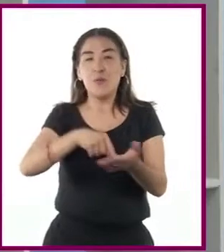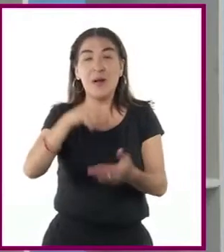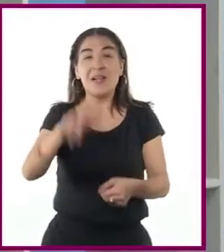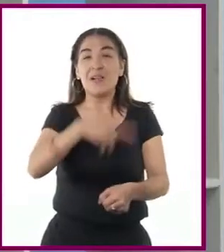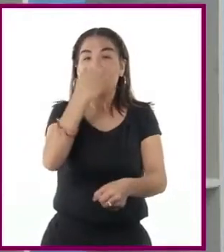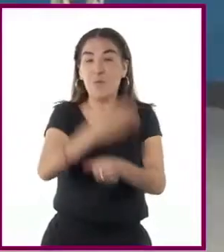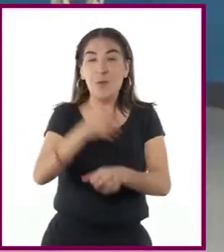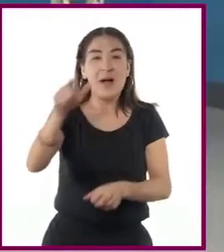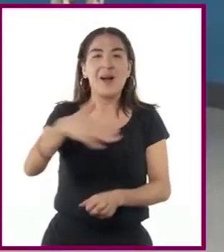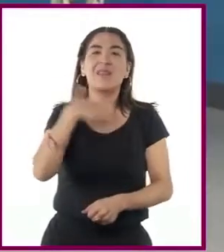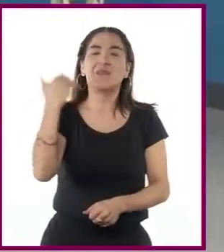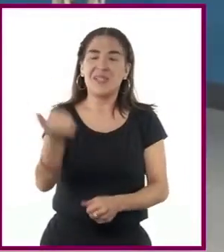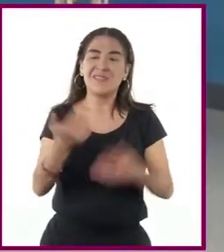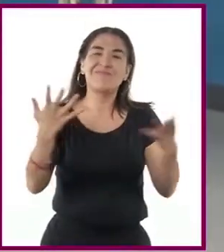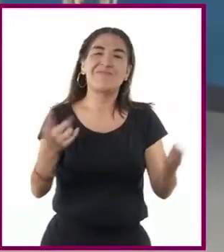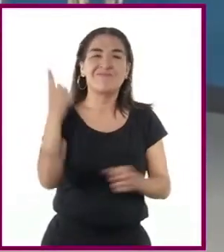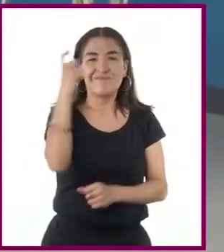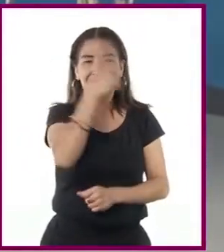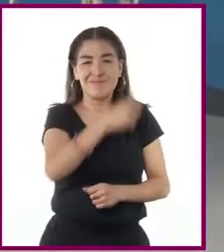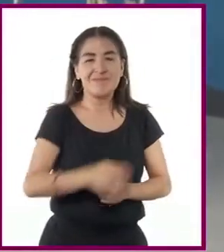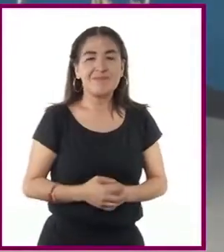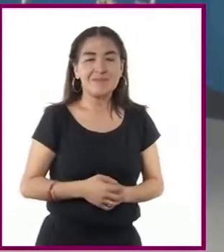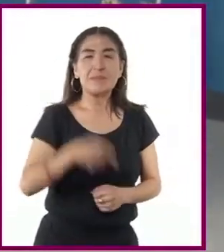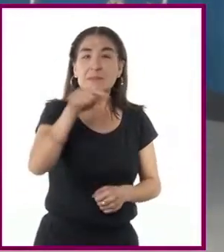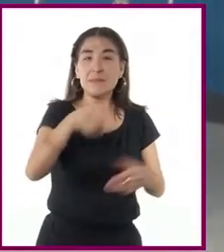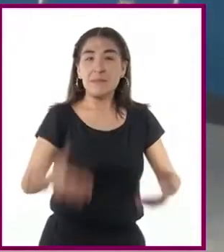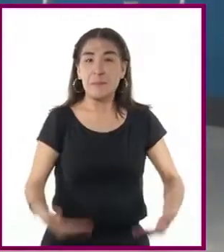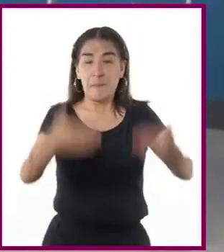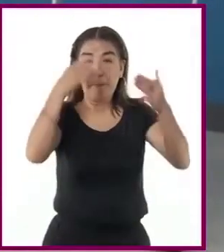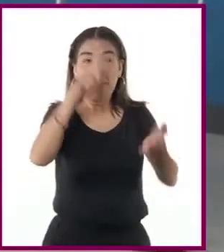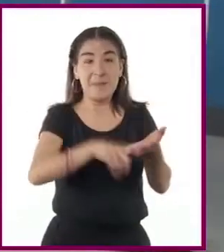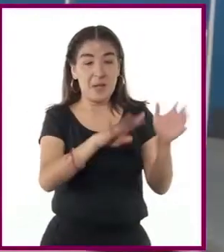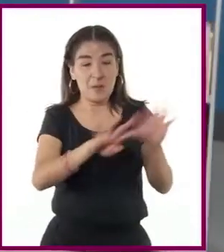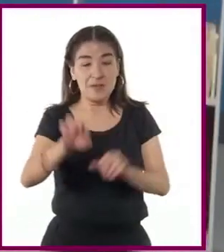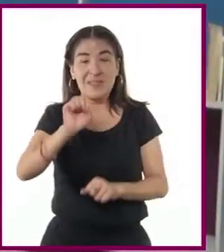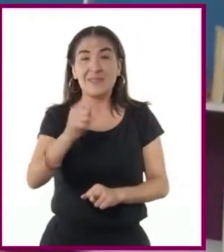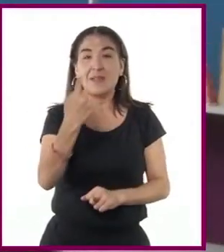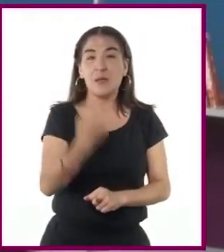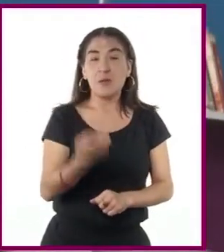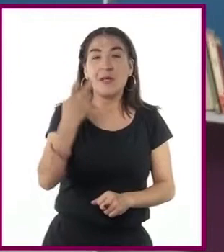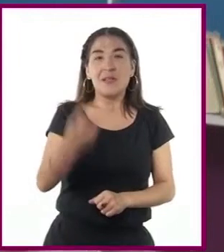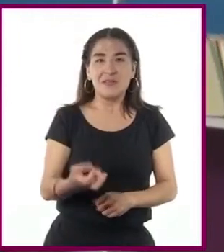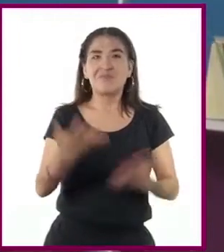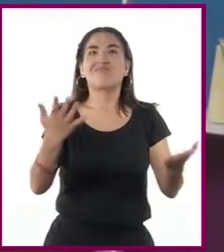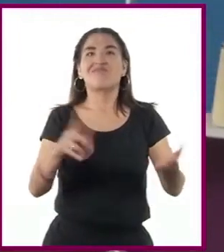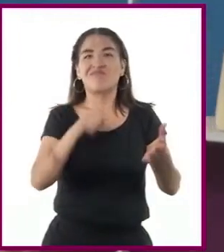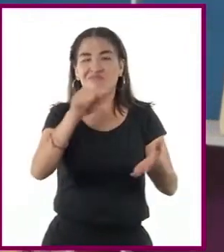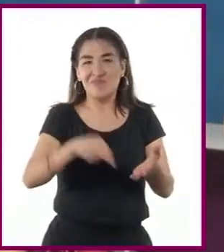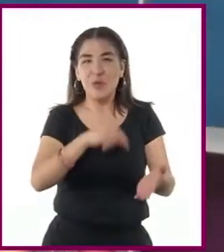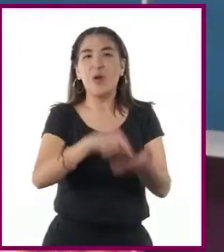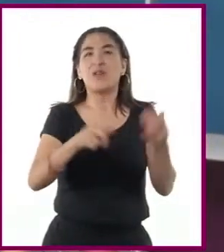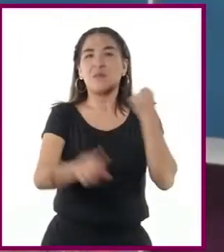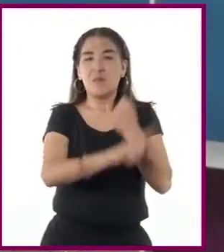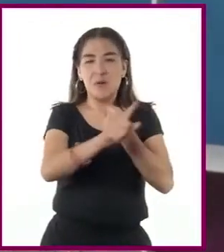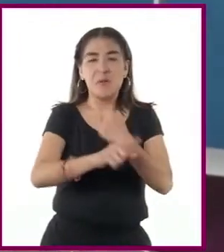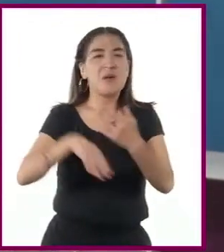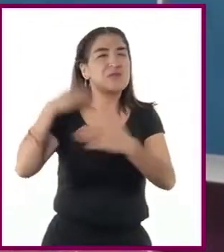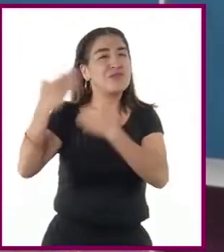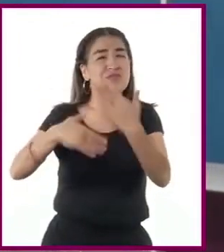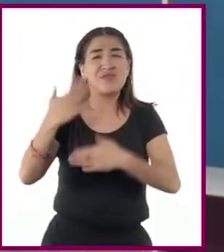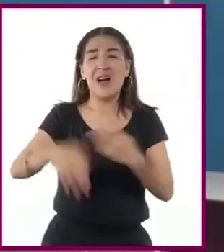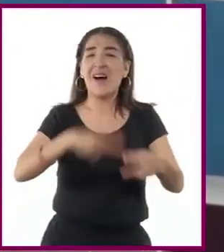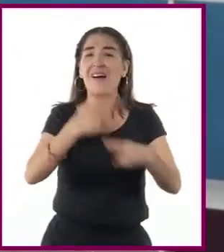la afectaron mucho. El muro, que en 1961 era aún rudimentario, fue desarrollándose hasta